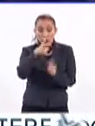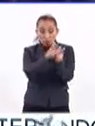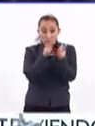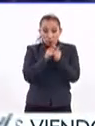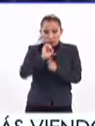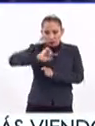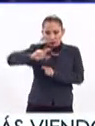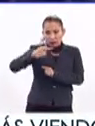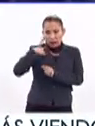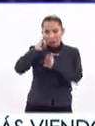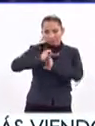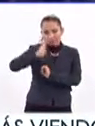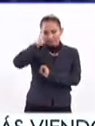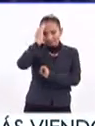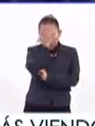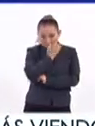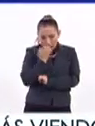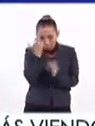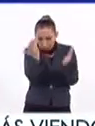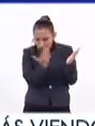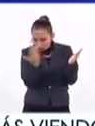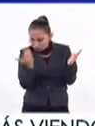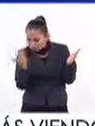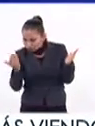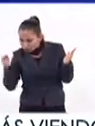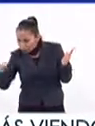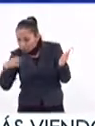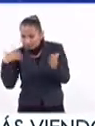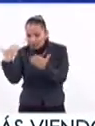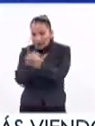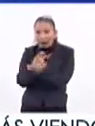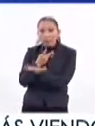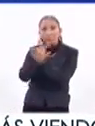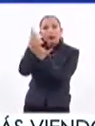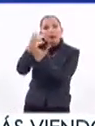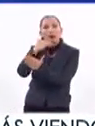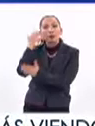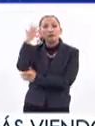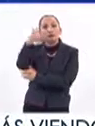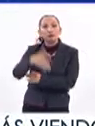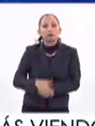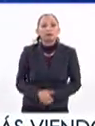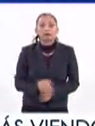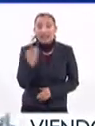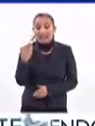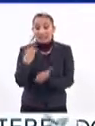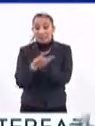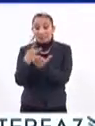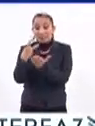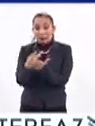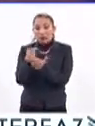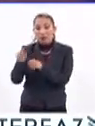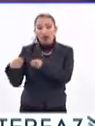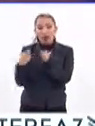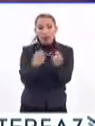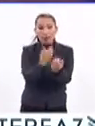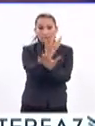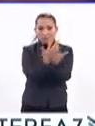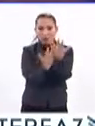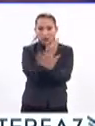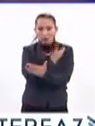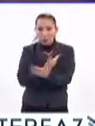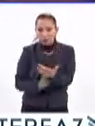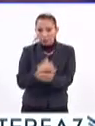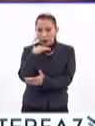de expertos es el encargado de evaluar cuál de los nominados es el ganador del Premio Alemán del Futuro. Este galardón es entregado por manos del